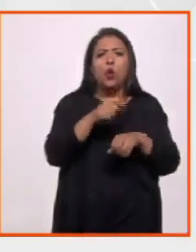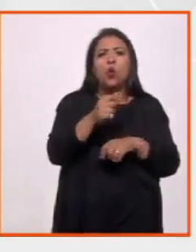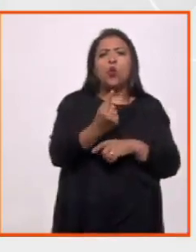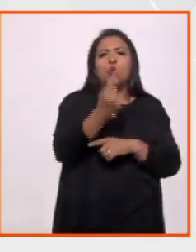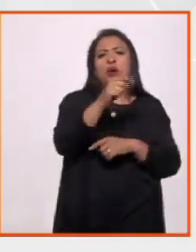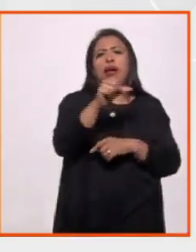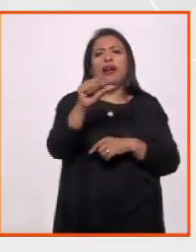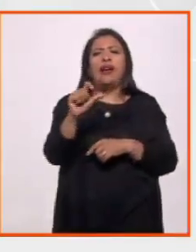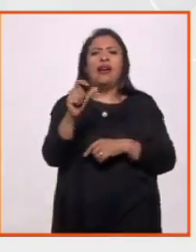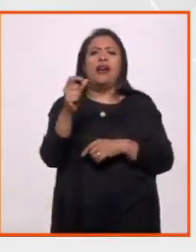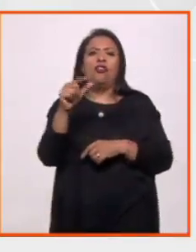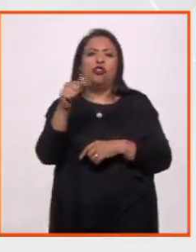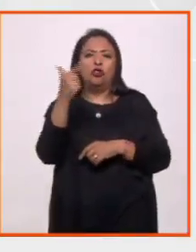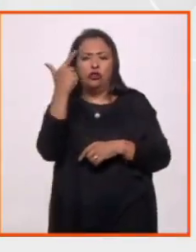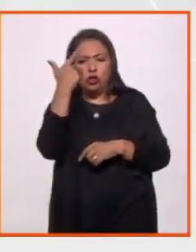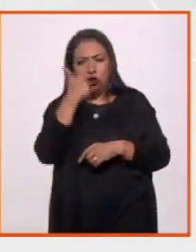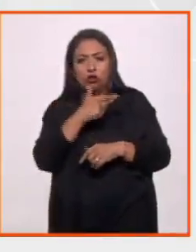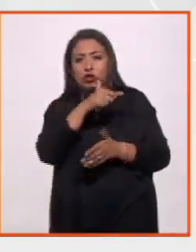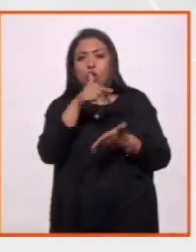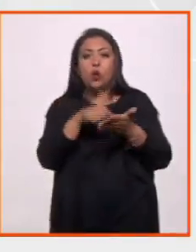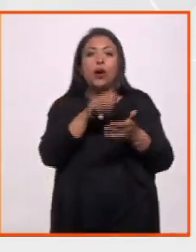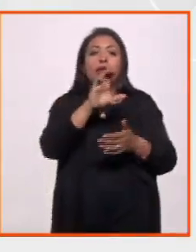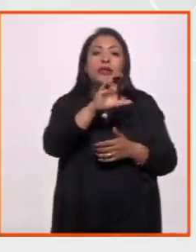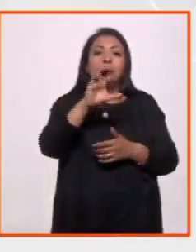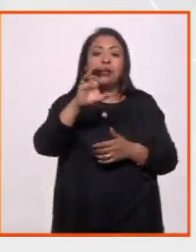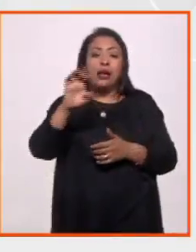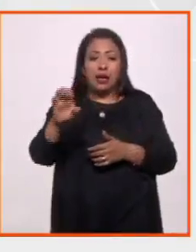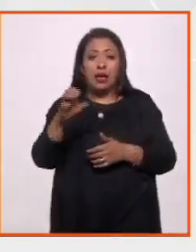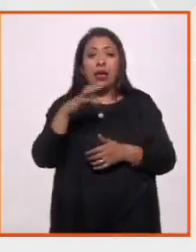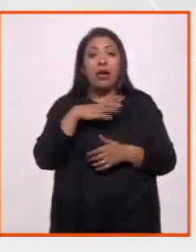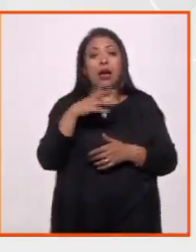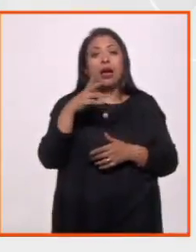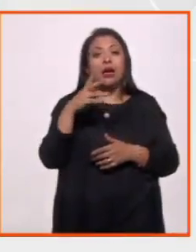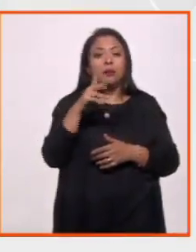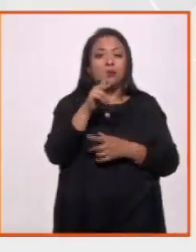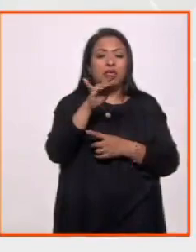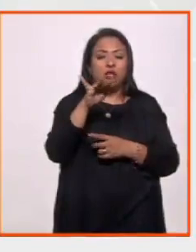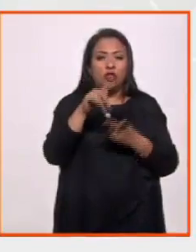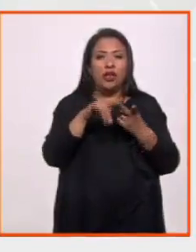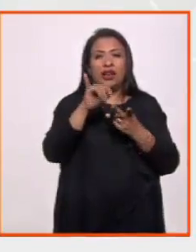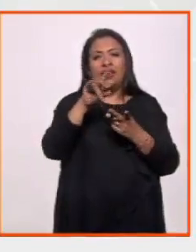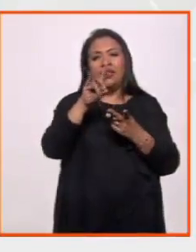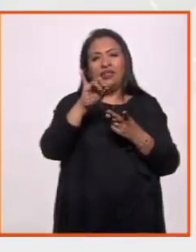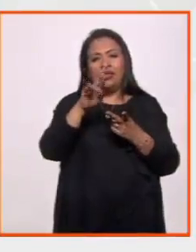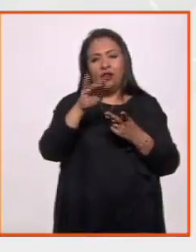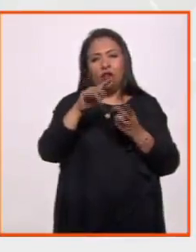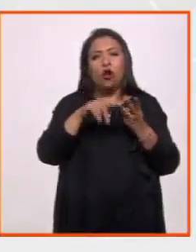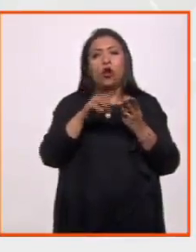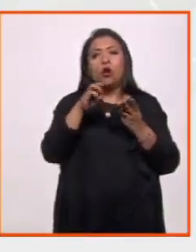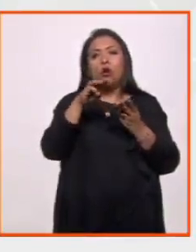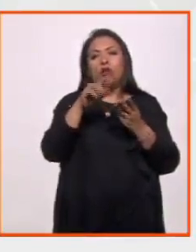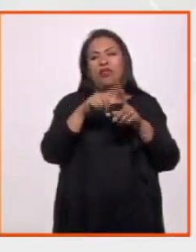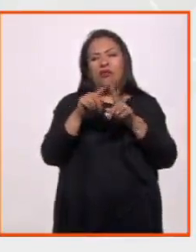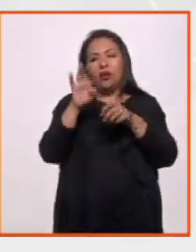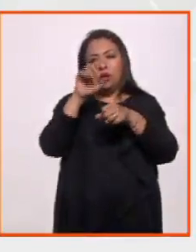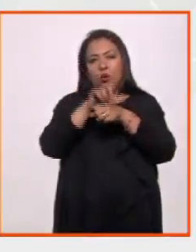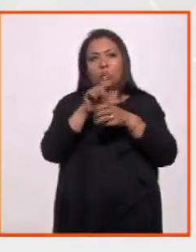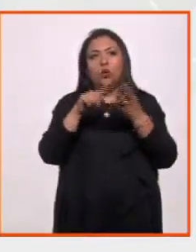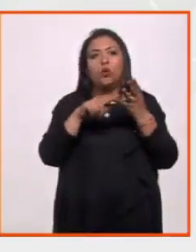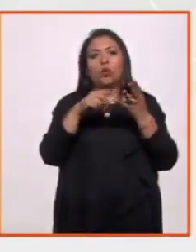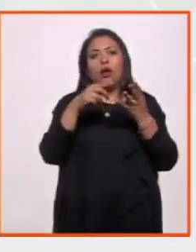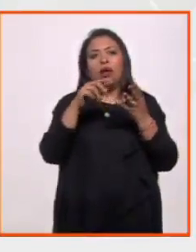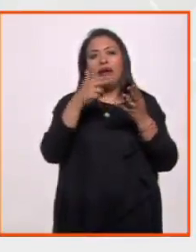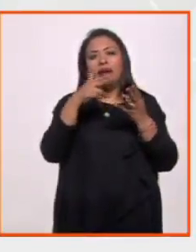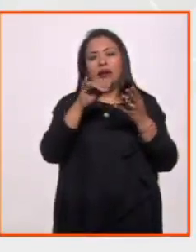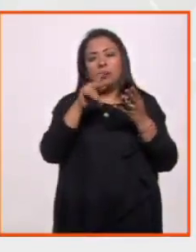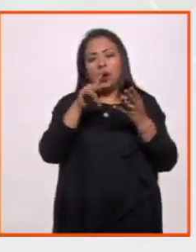24 horas en el Centro Cultural España con una jornada de psicodelia, indie rock, multiculturalidad, folk, hip hop